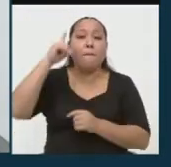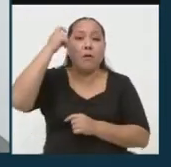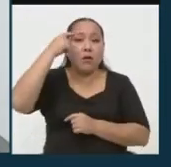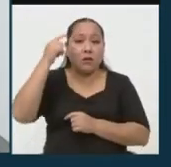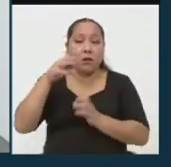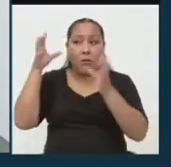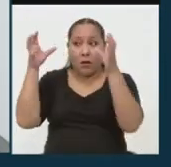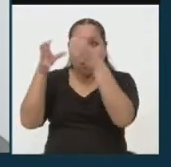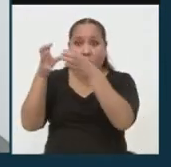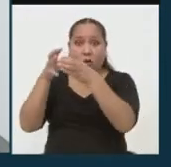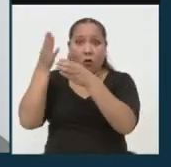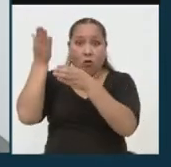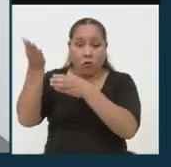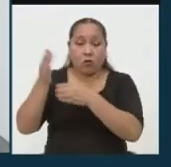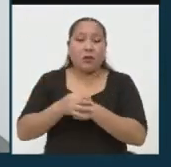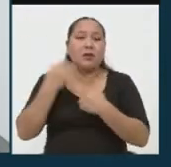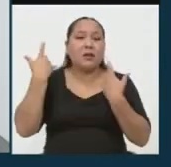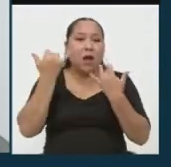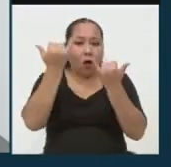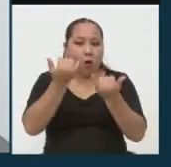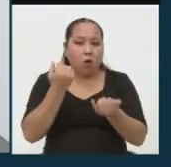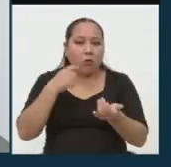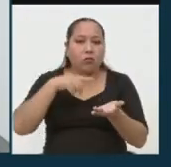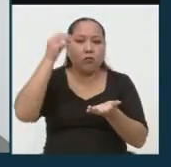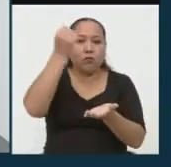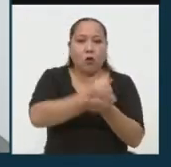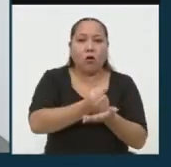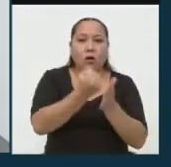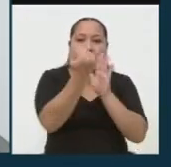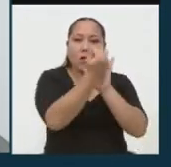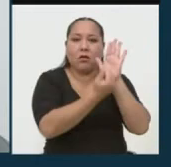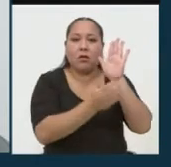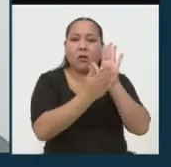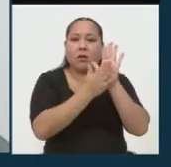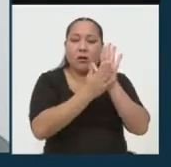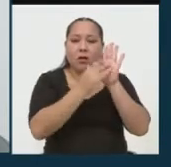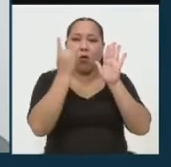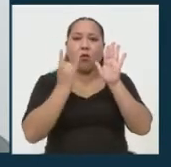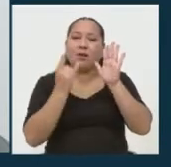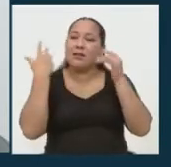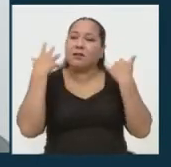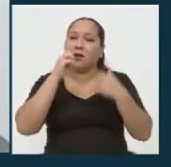hoy día mismo, si es posible, emite el decreto de urgencia y ha mencionado.